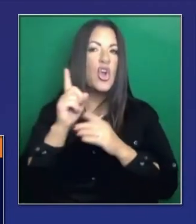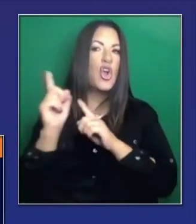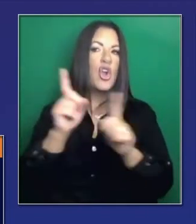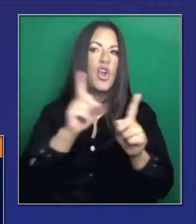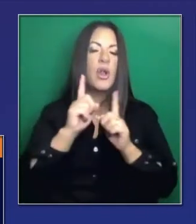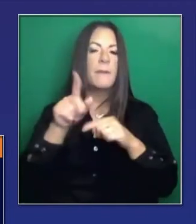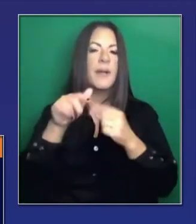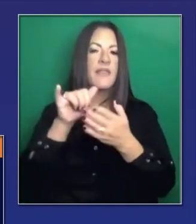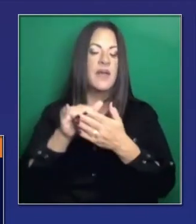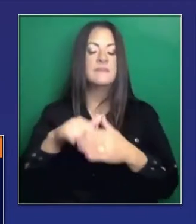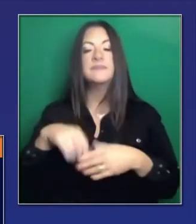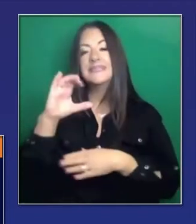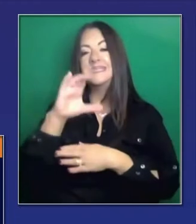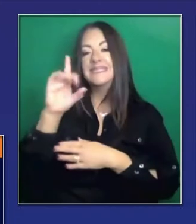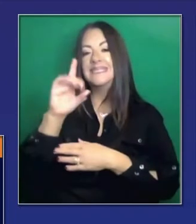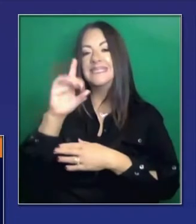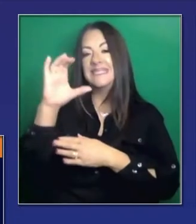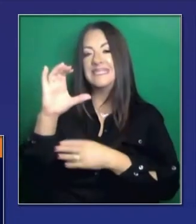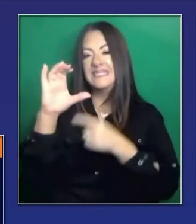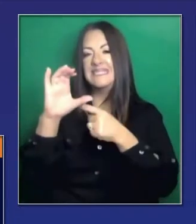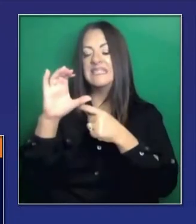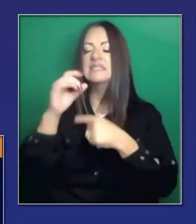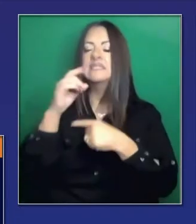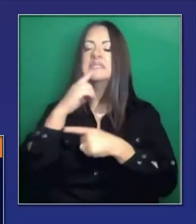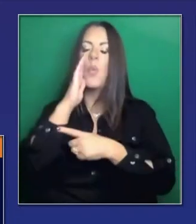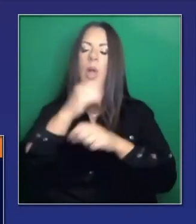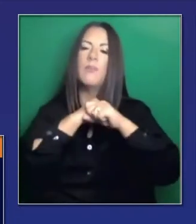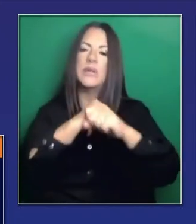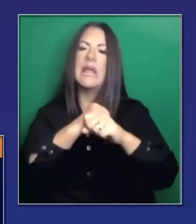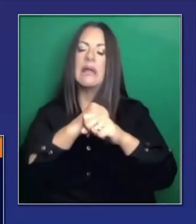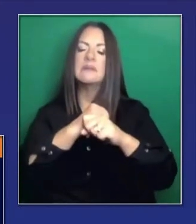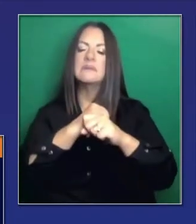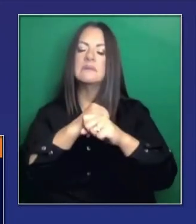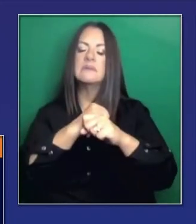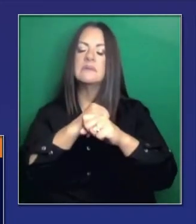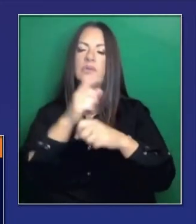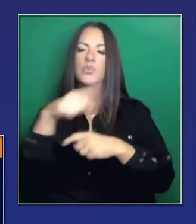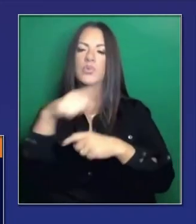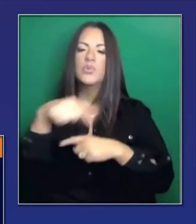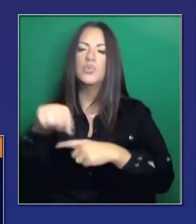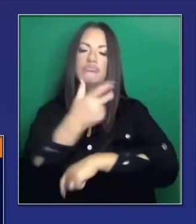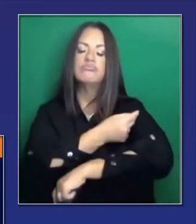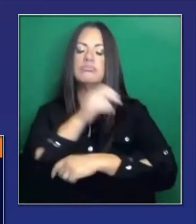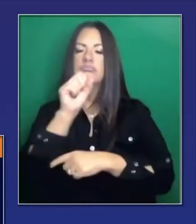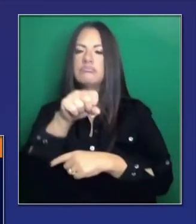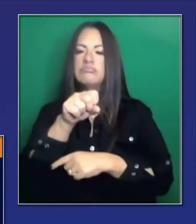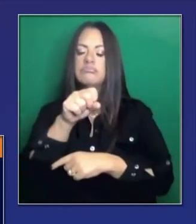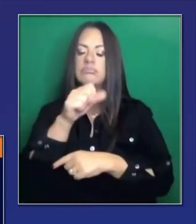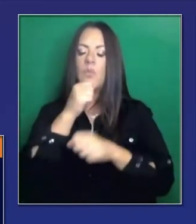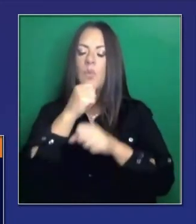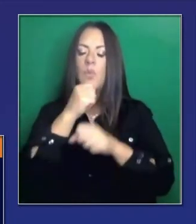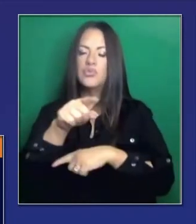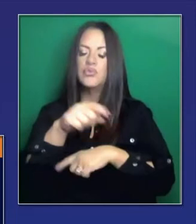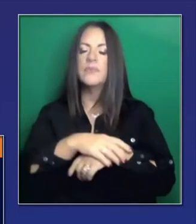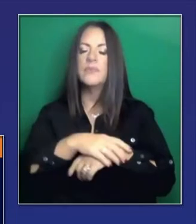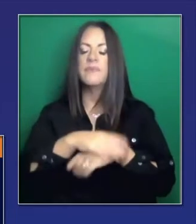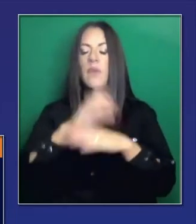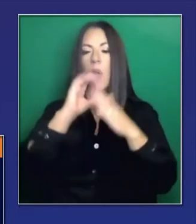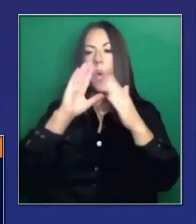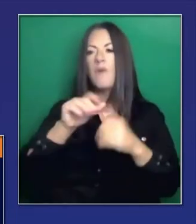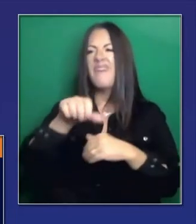televisión, CDC cree que las vacunas protegerá contra esta nueva cepa. Las vacunas que tenemos